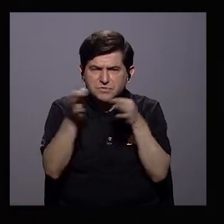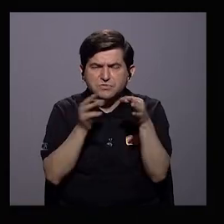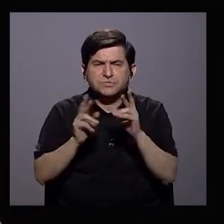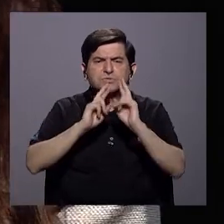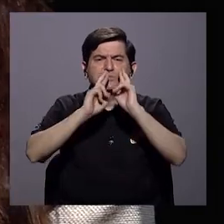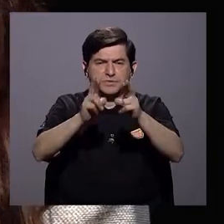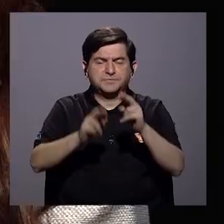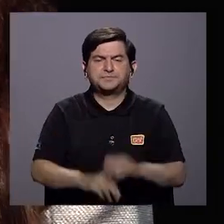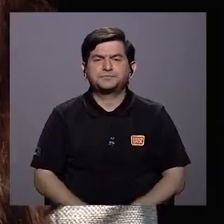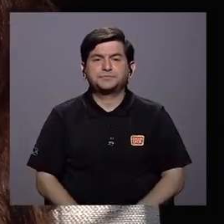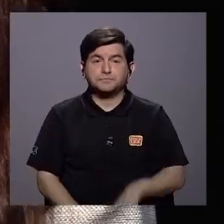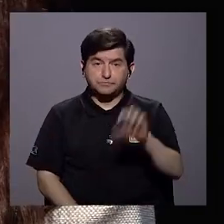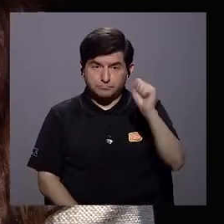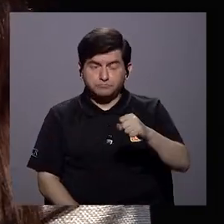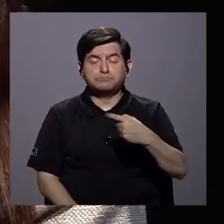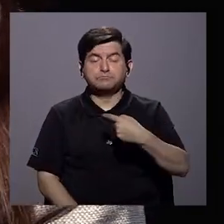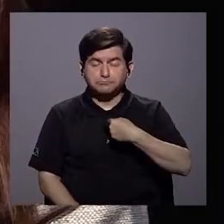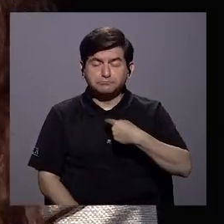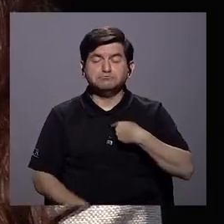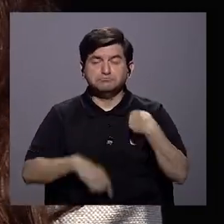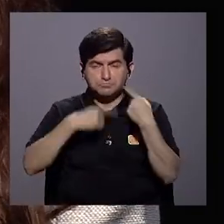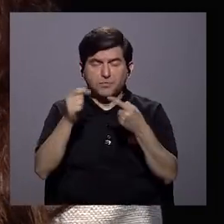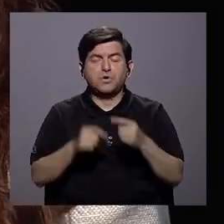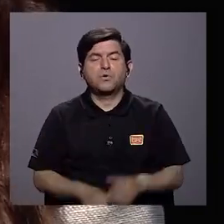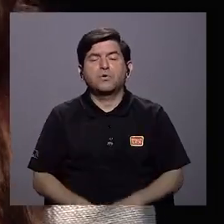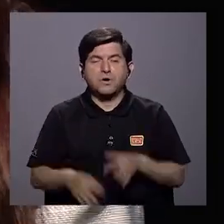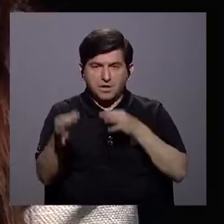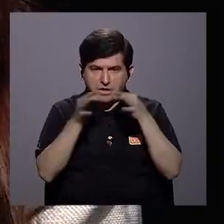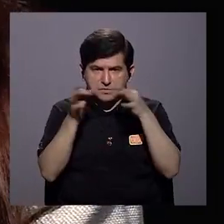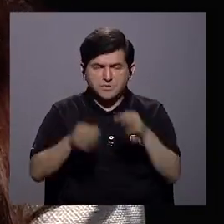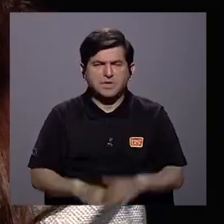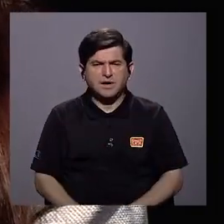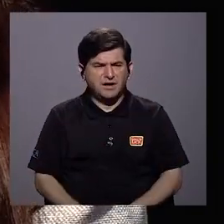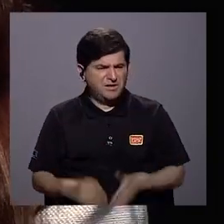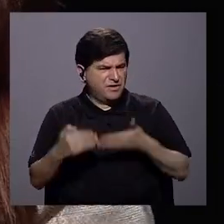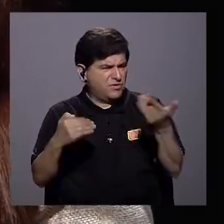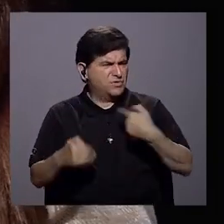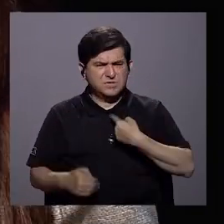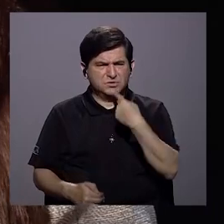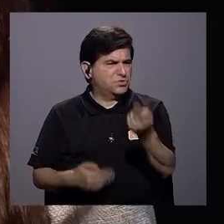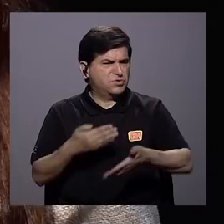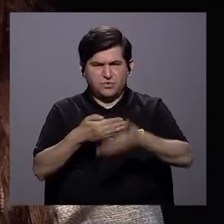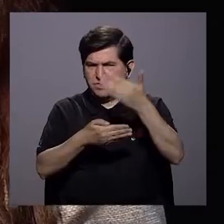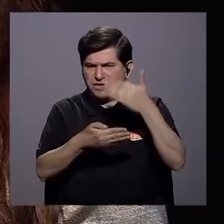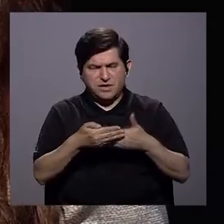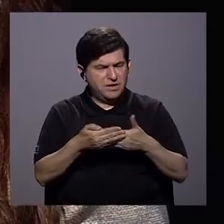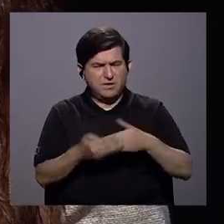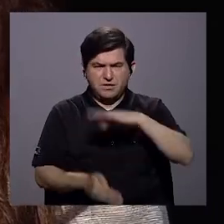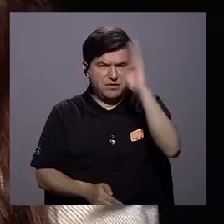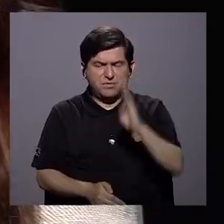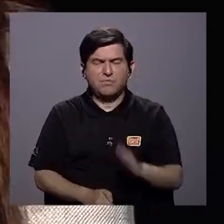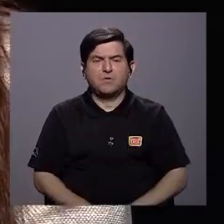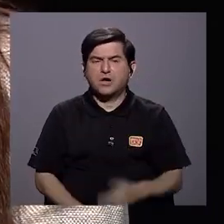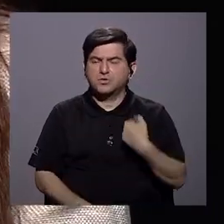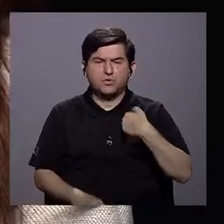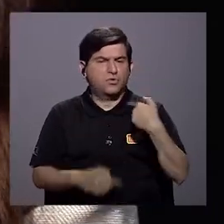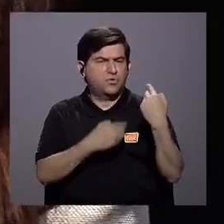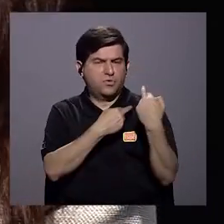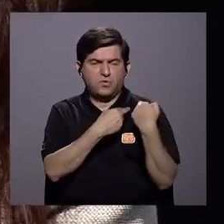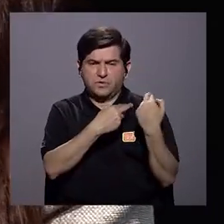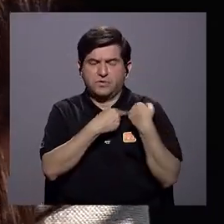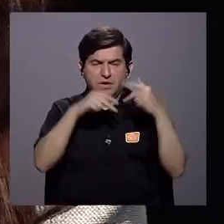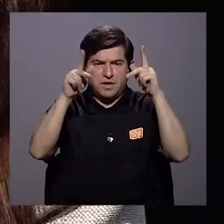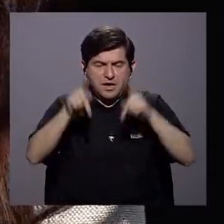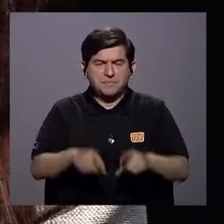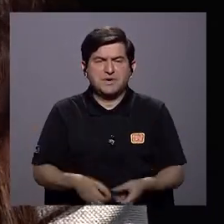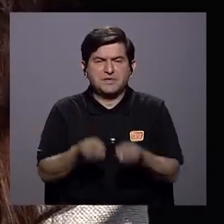cuentas. Sí, me han llamado a rendir cuentas por unas declaraciones que yo no di. Jamás responsabilizaría yo a las personas que están en